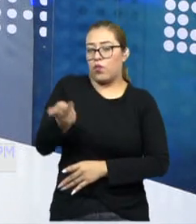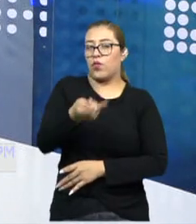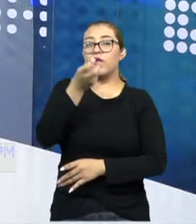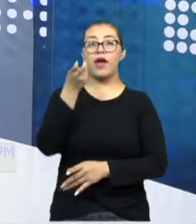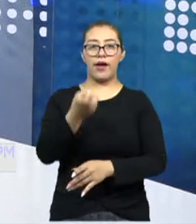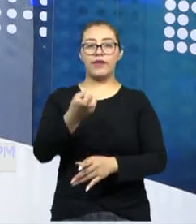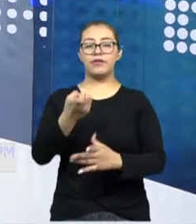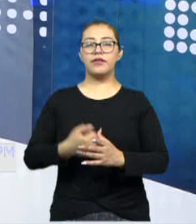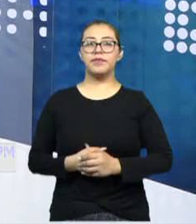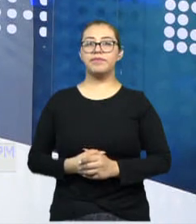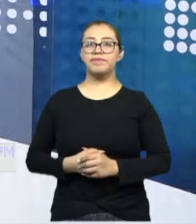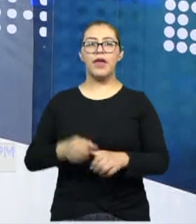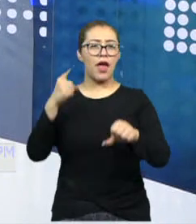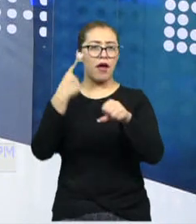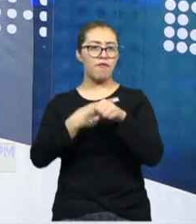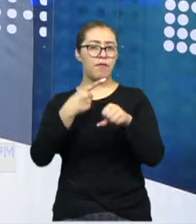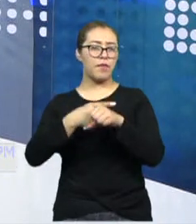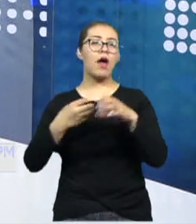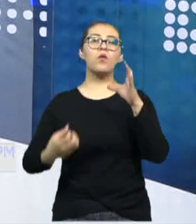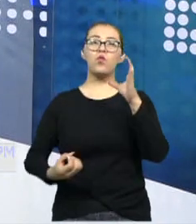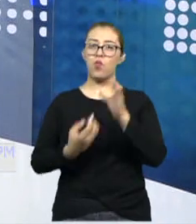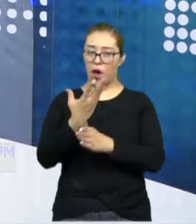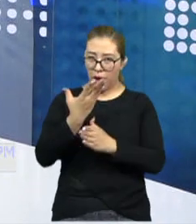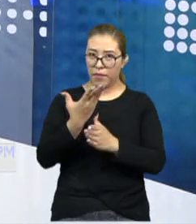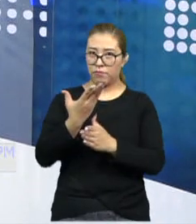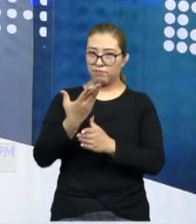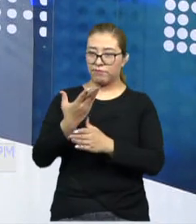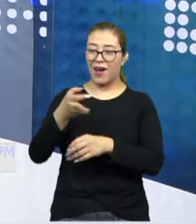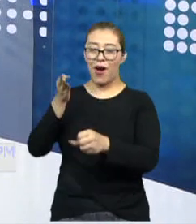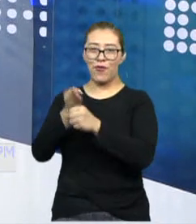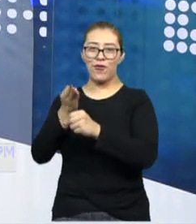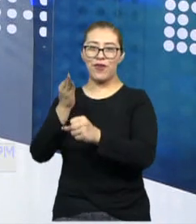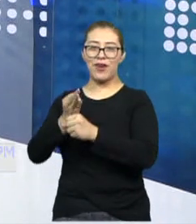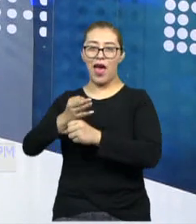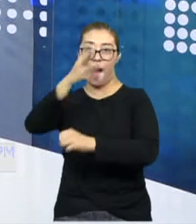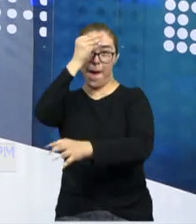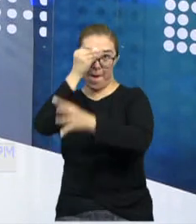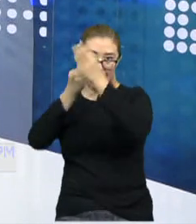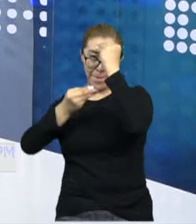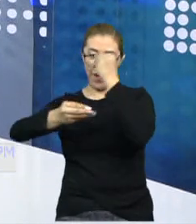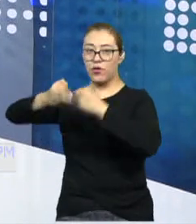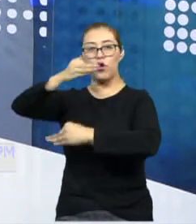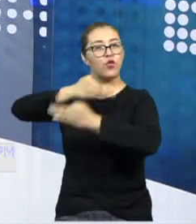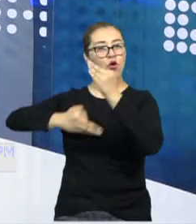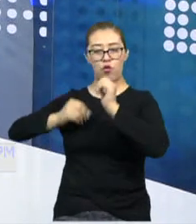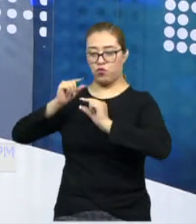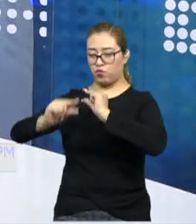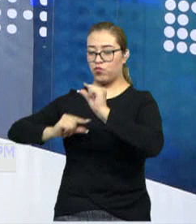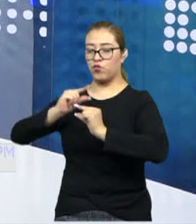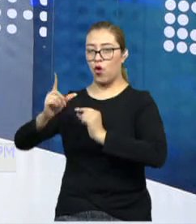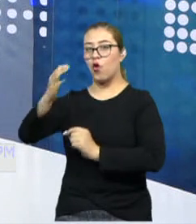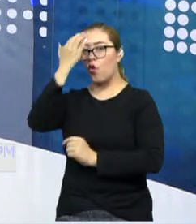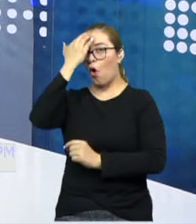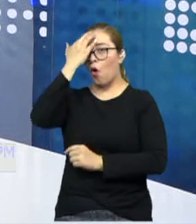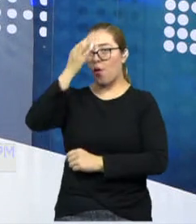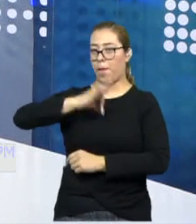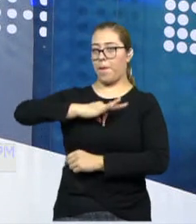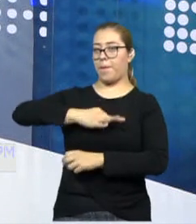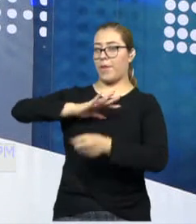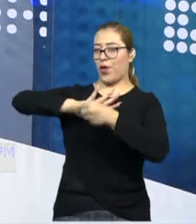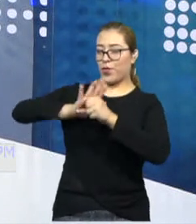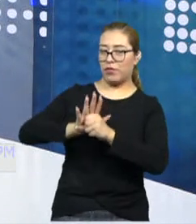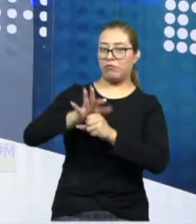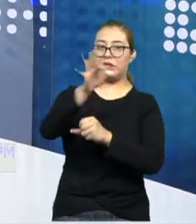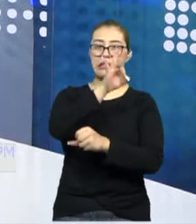una enfermedad nueva, todos estamos aprendiendo sobre la marcha de ella y nos puede sorprender